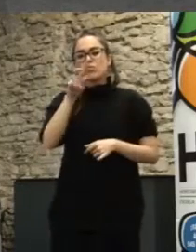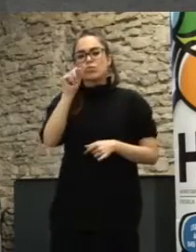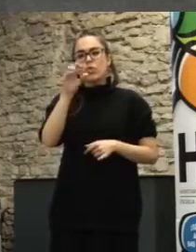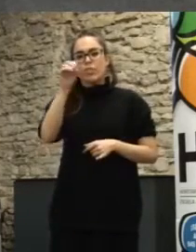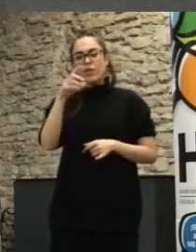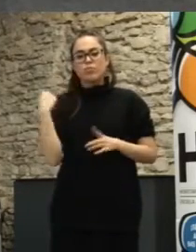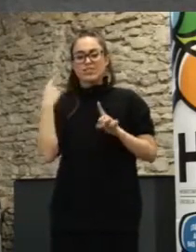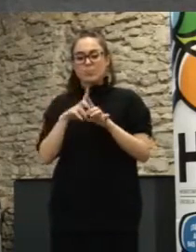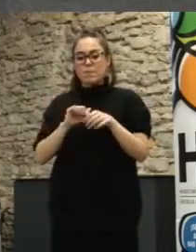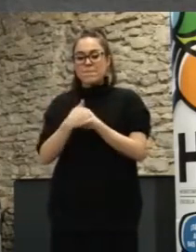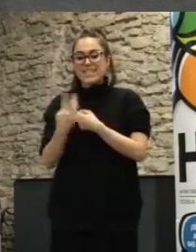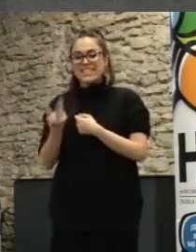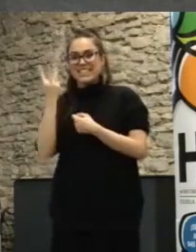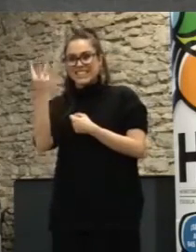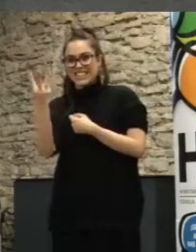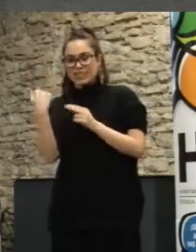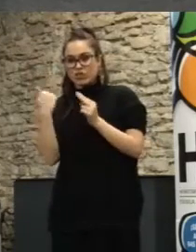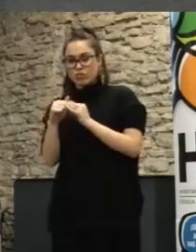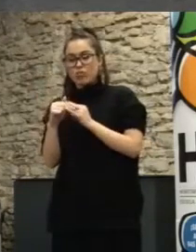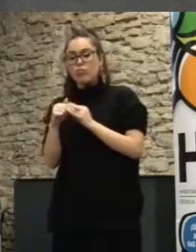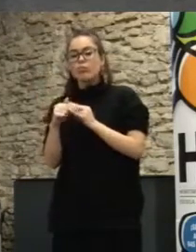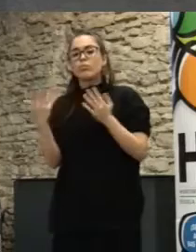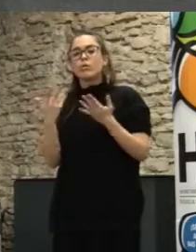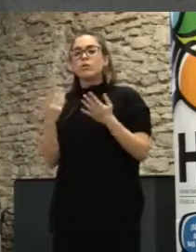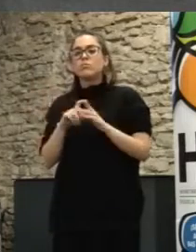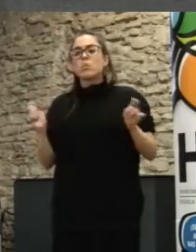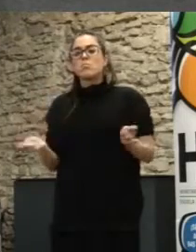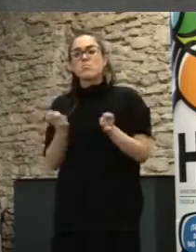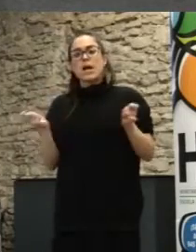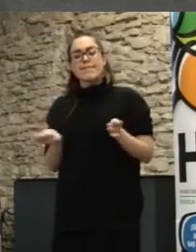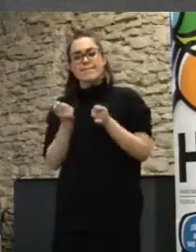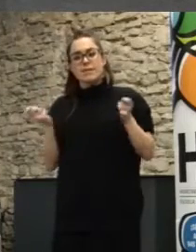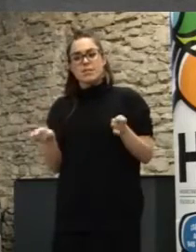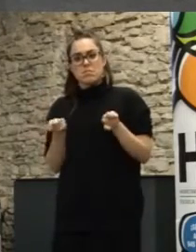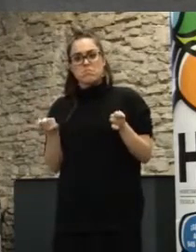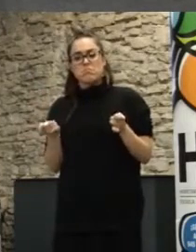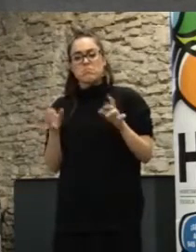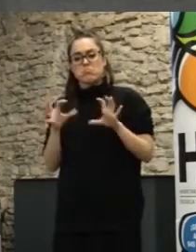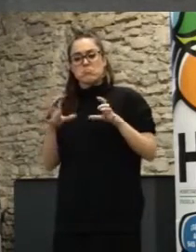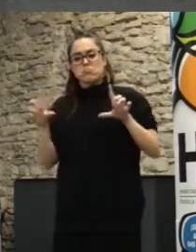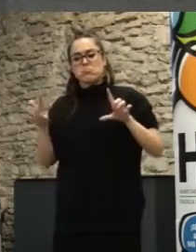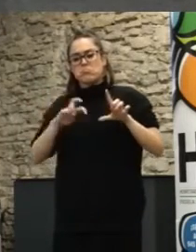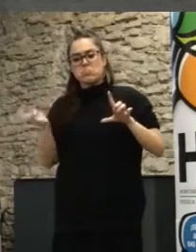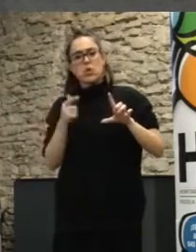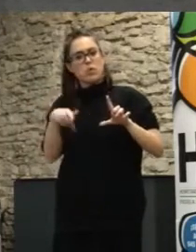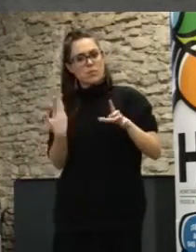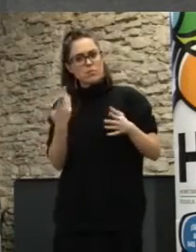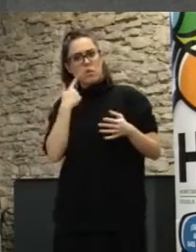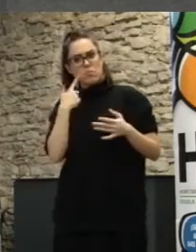y el prototipo 3 la campaña una campaña de marketing multicanal vamos a ver si esto funciona ¿no?